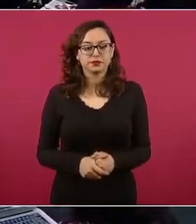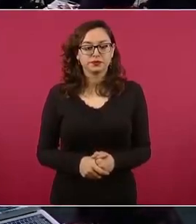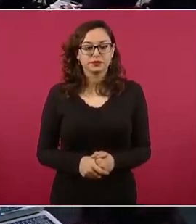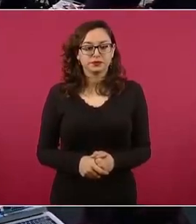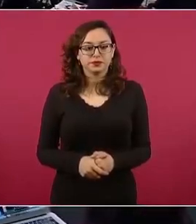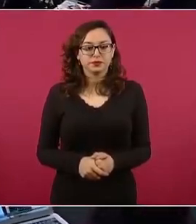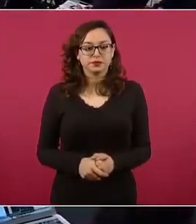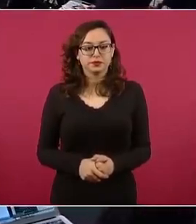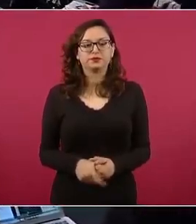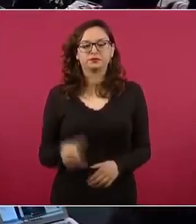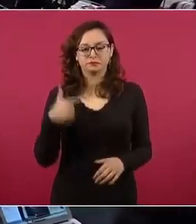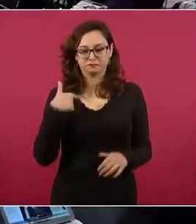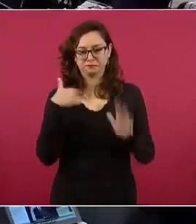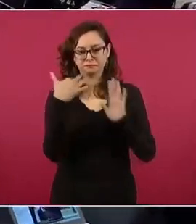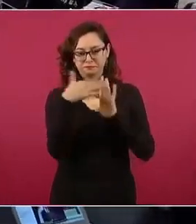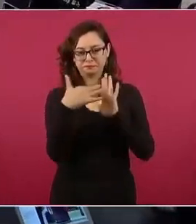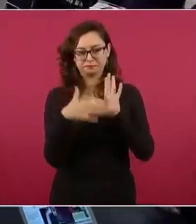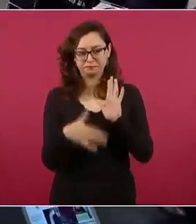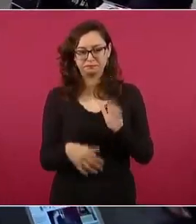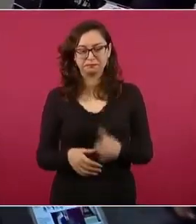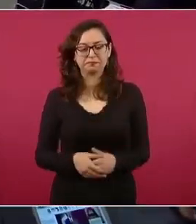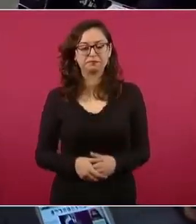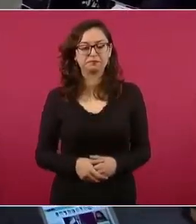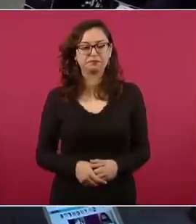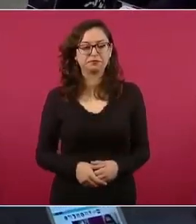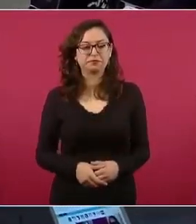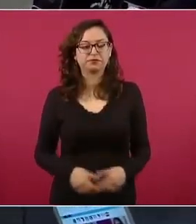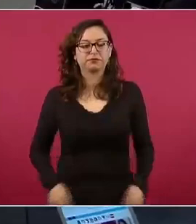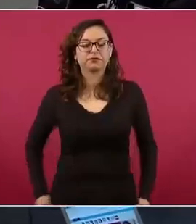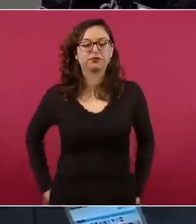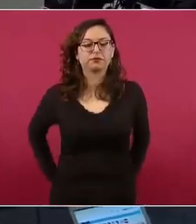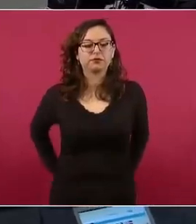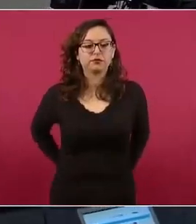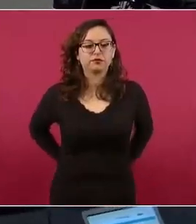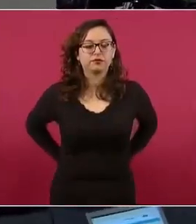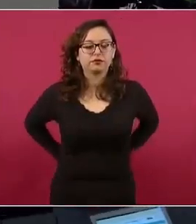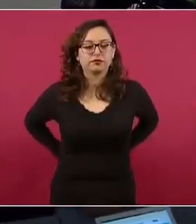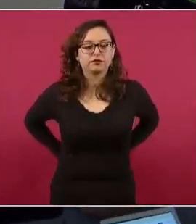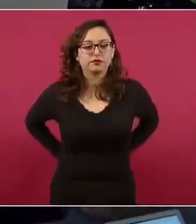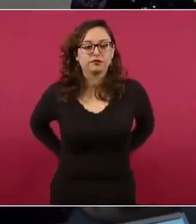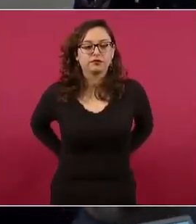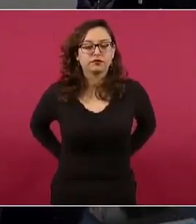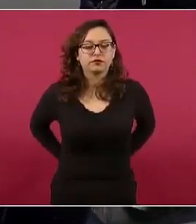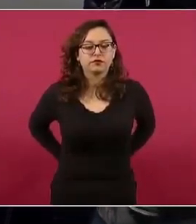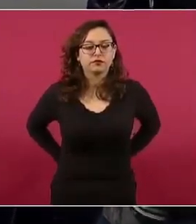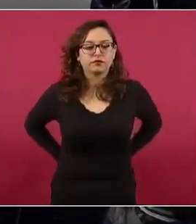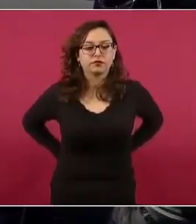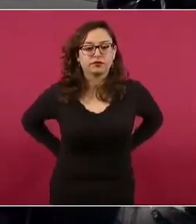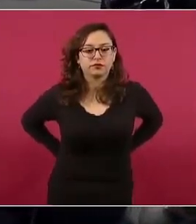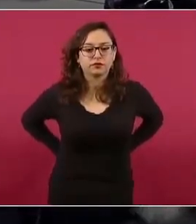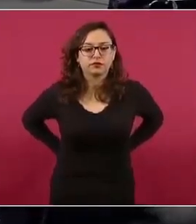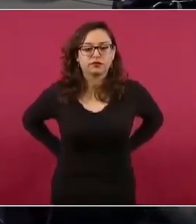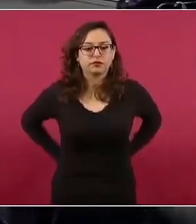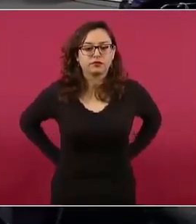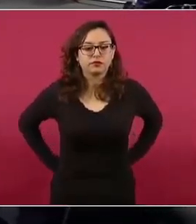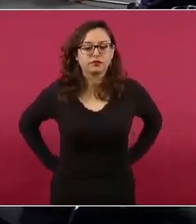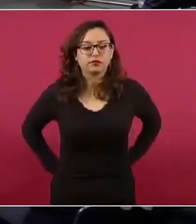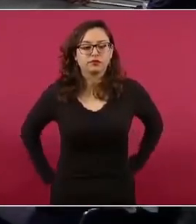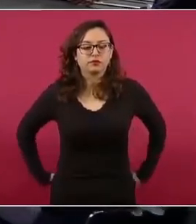mira, se los voy a leer, si no lo entendemos